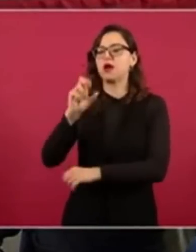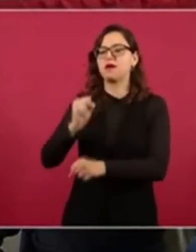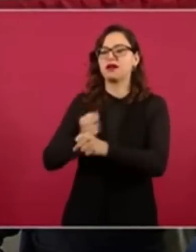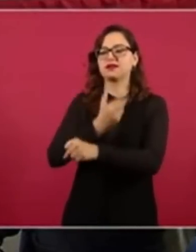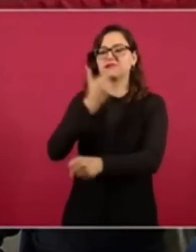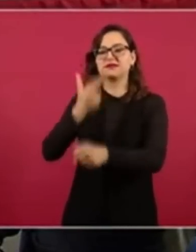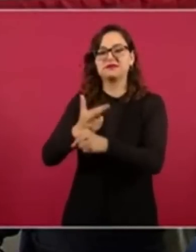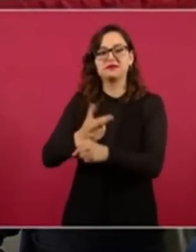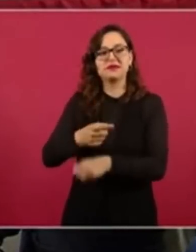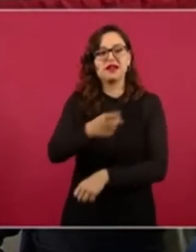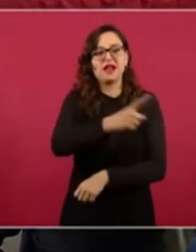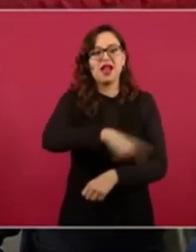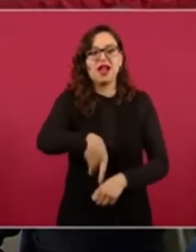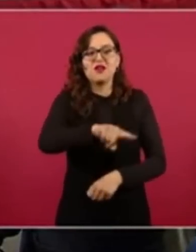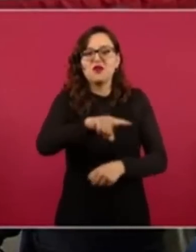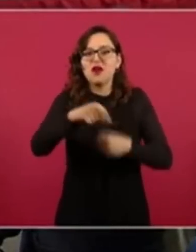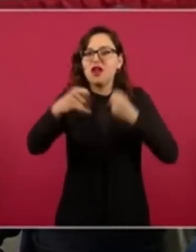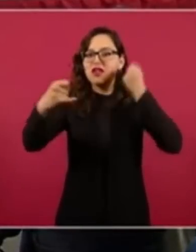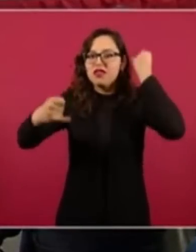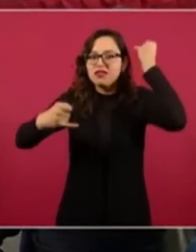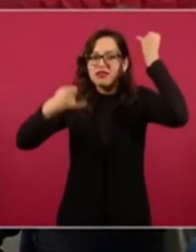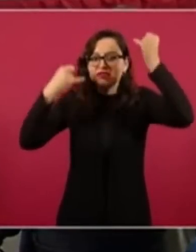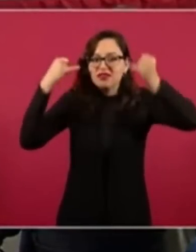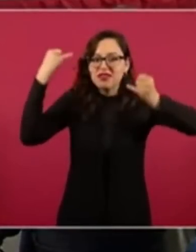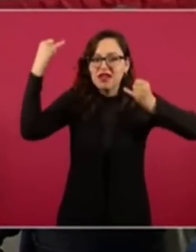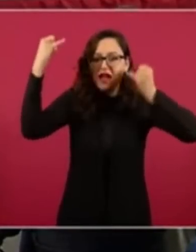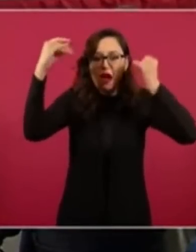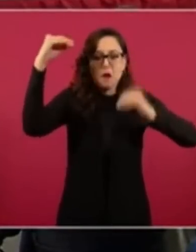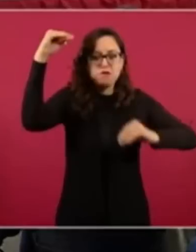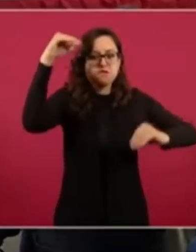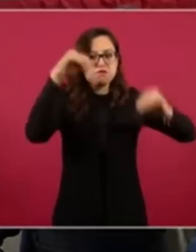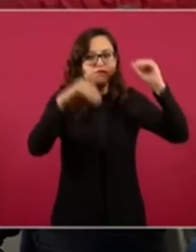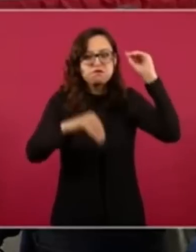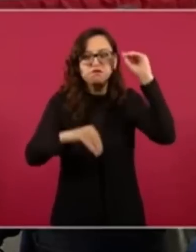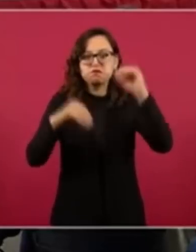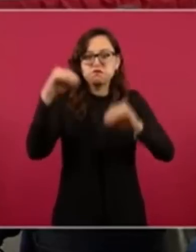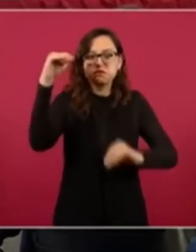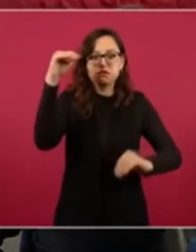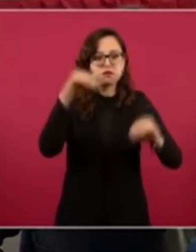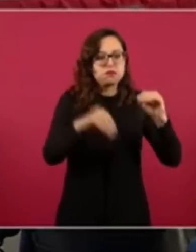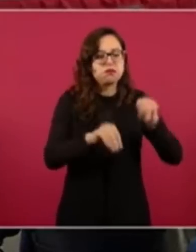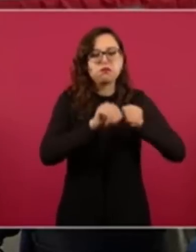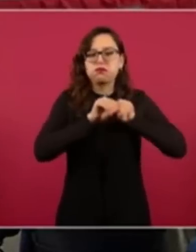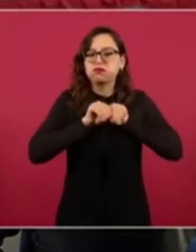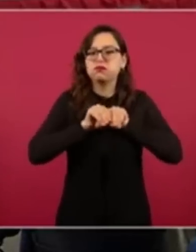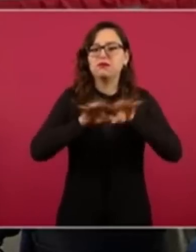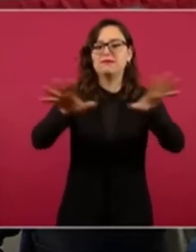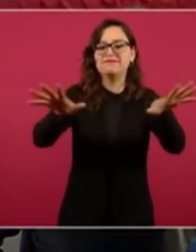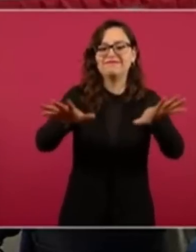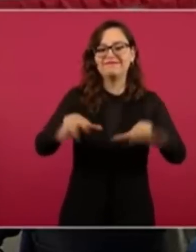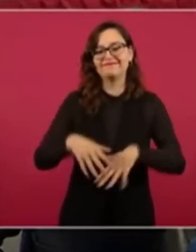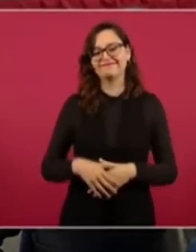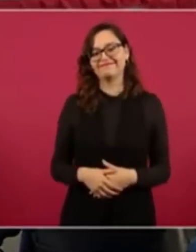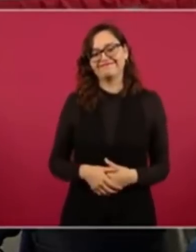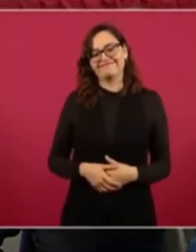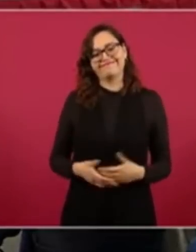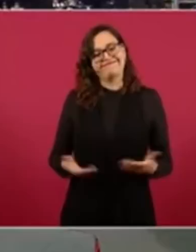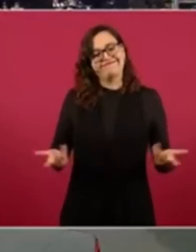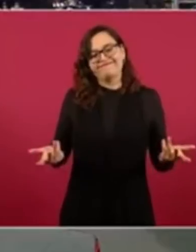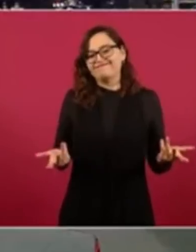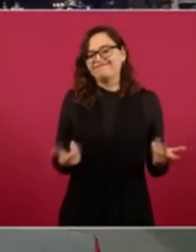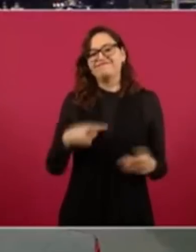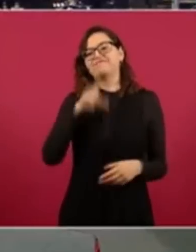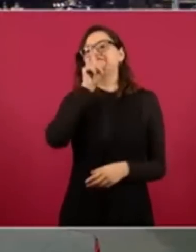especulaciones disfrazadas de información. La nueva titular de la SEP es la maestra Leticia Ramírez. Es una mujer